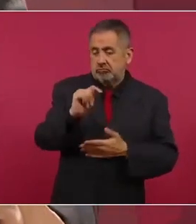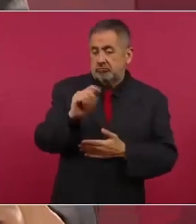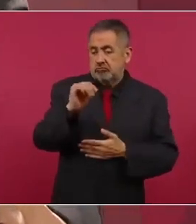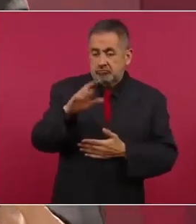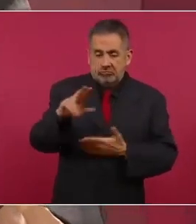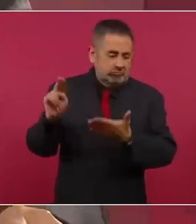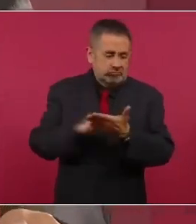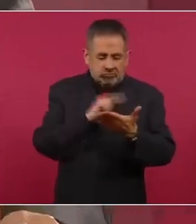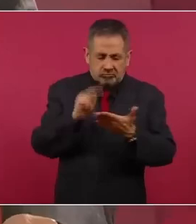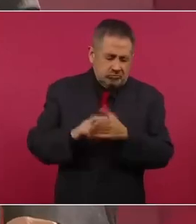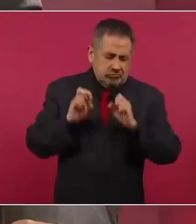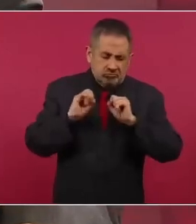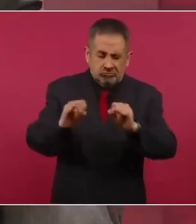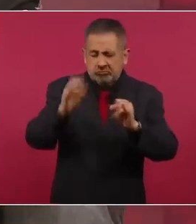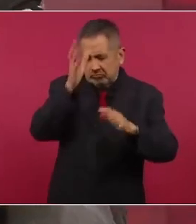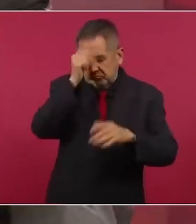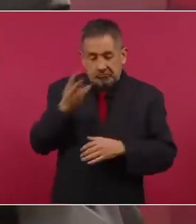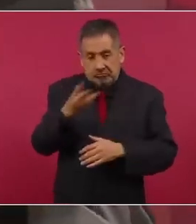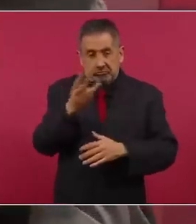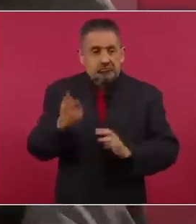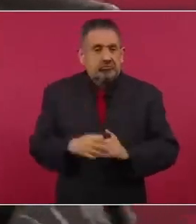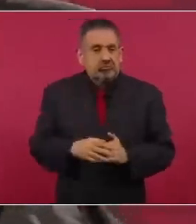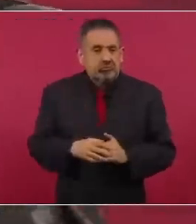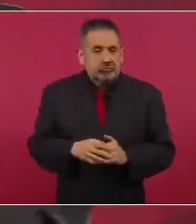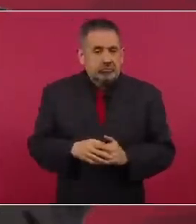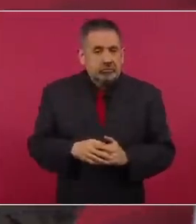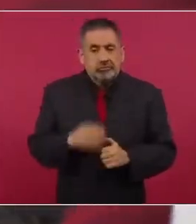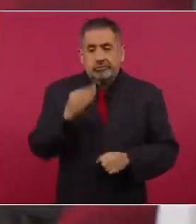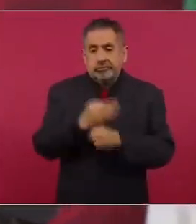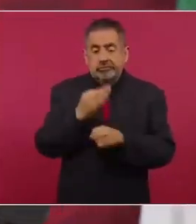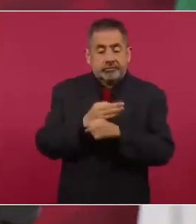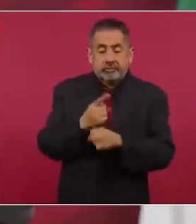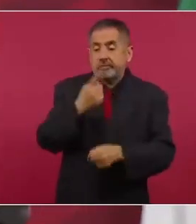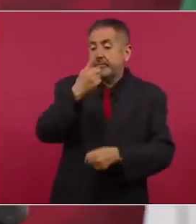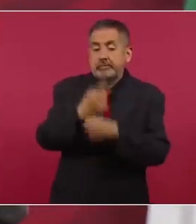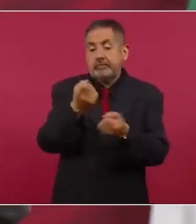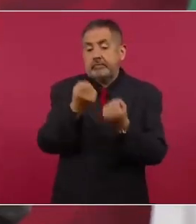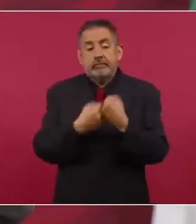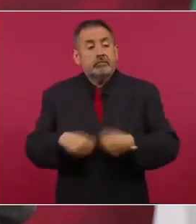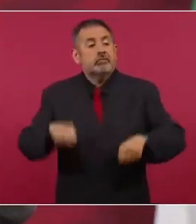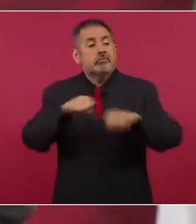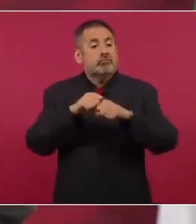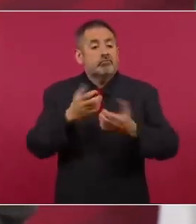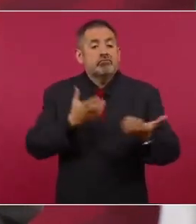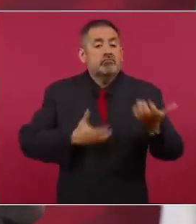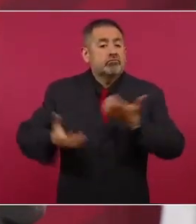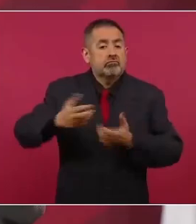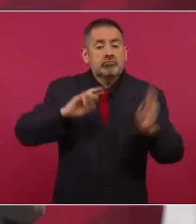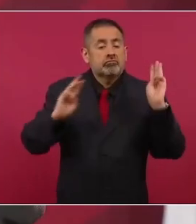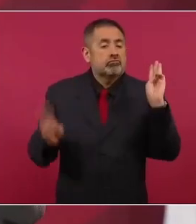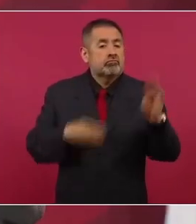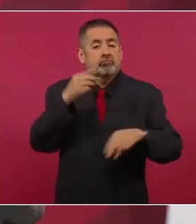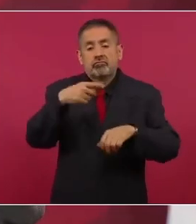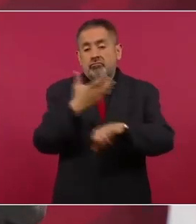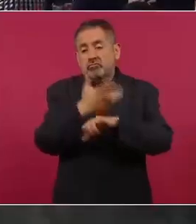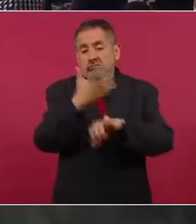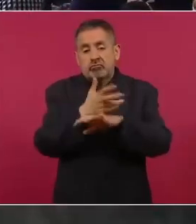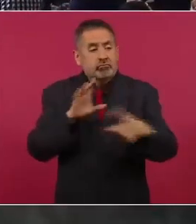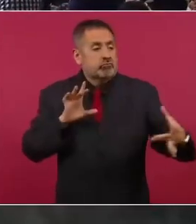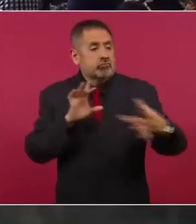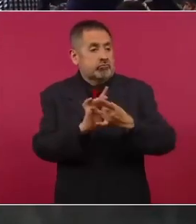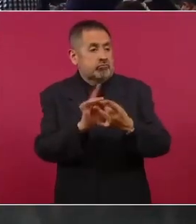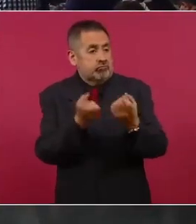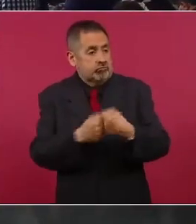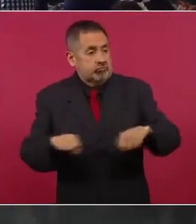Si ahora México es el principal socio comercial de Estados Unidos en el mundo, si